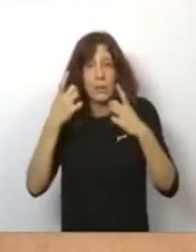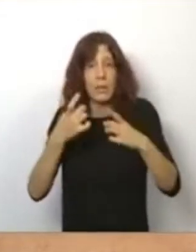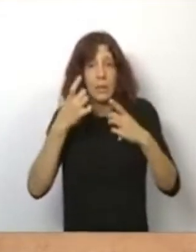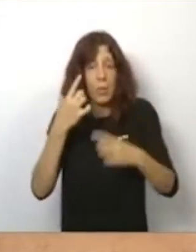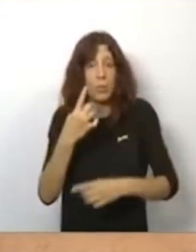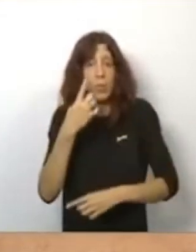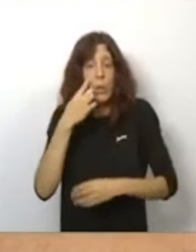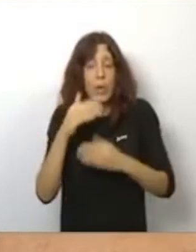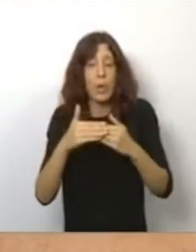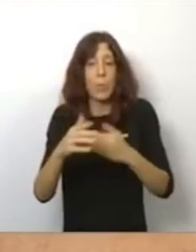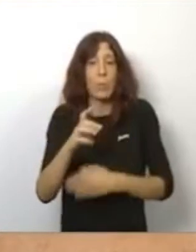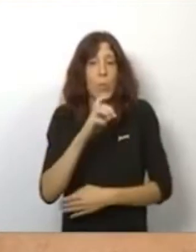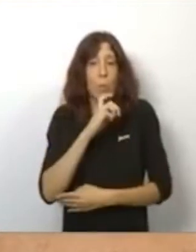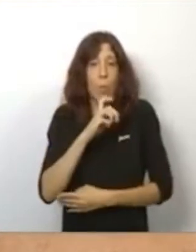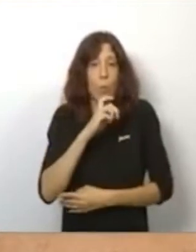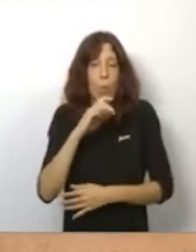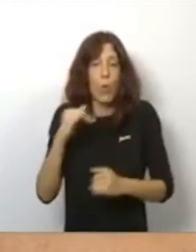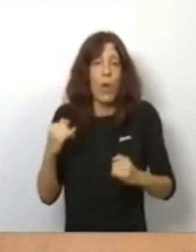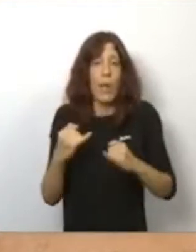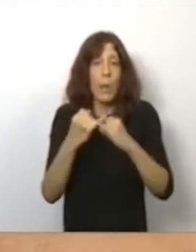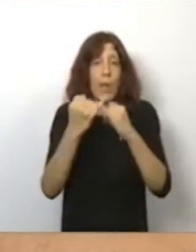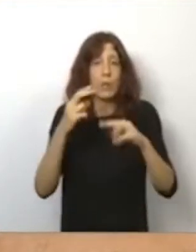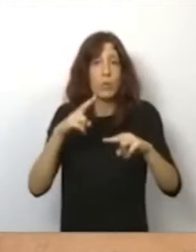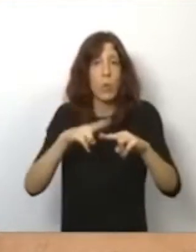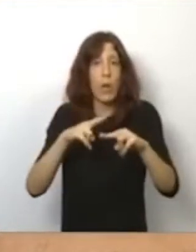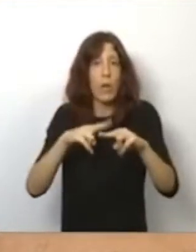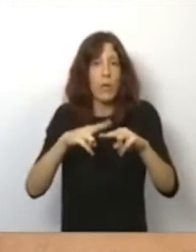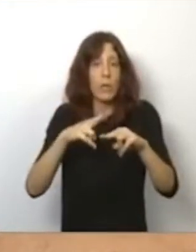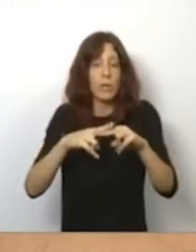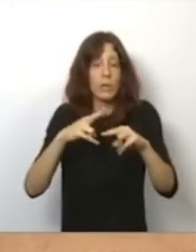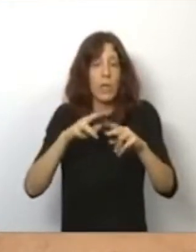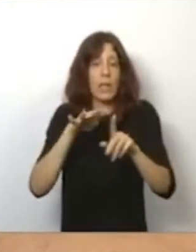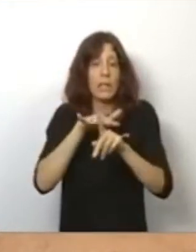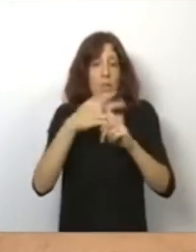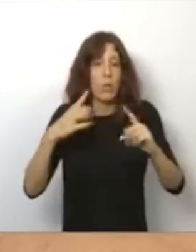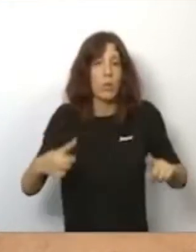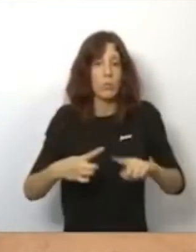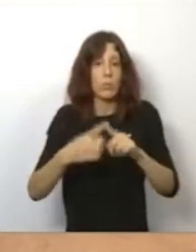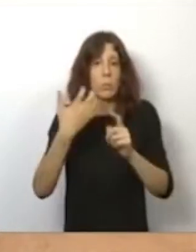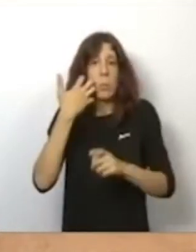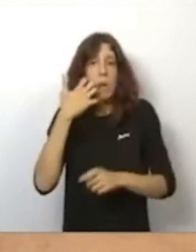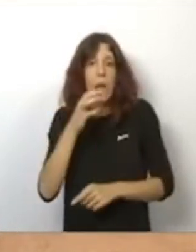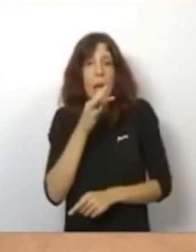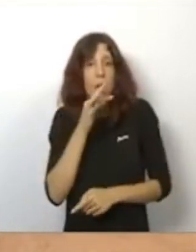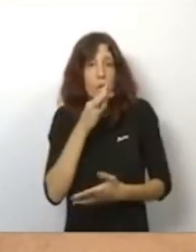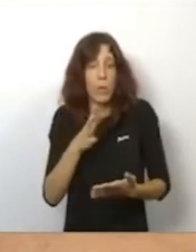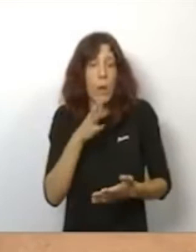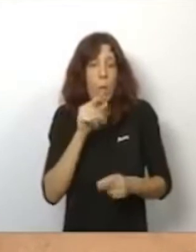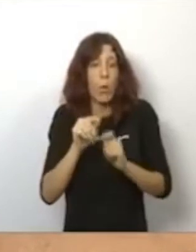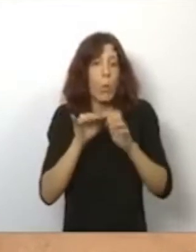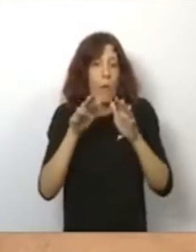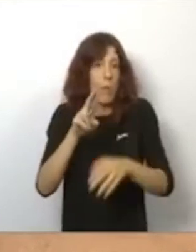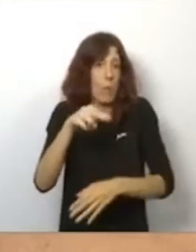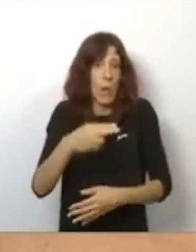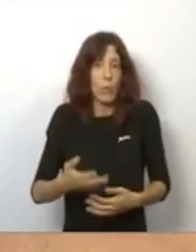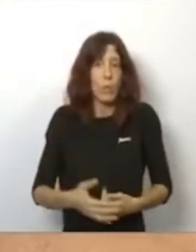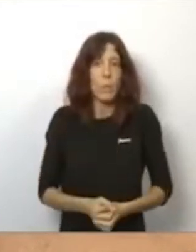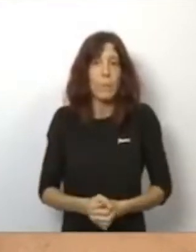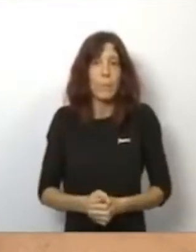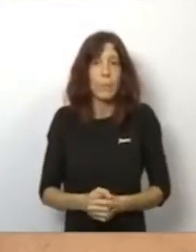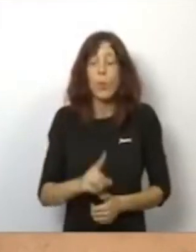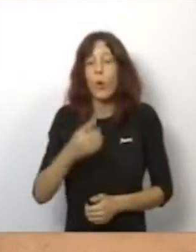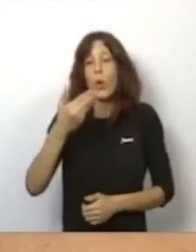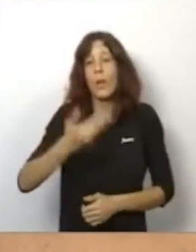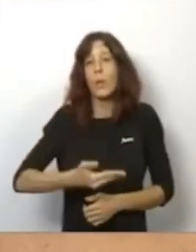digo, desde luego va a ser de una excepcionalidad aún como la que vive la propia pandemia. Pero lo más